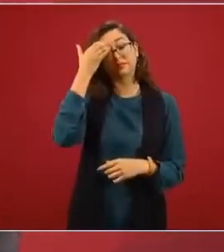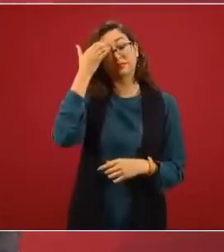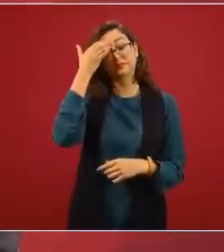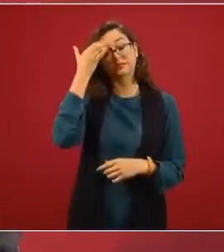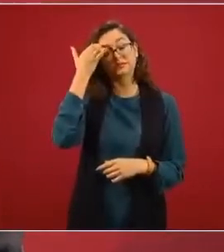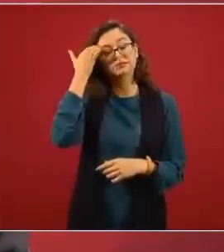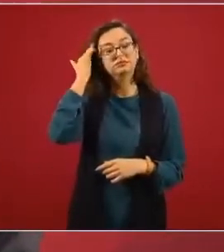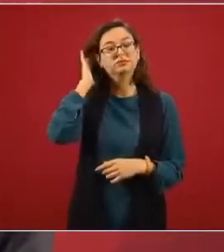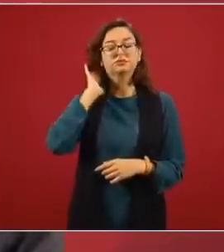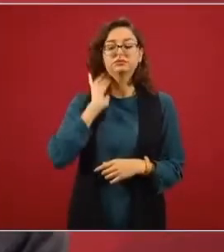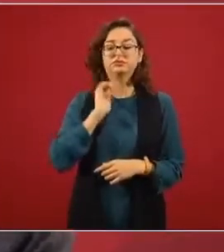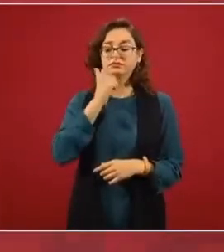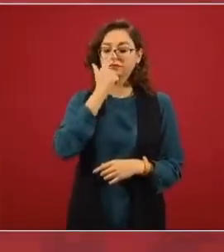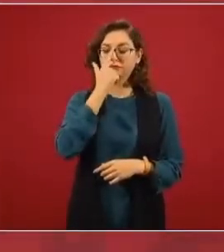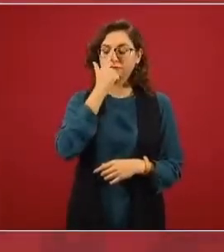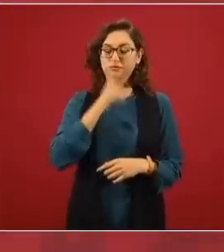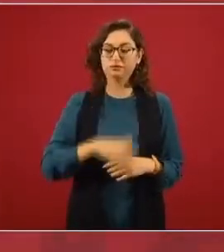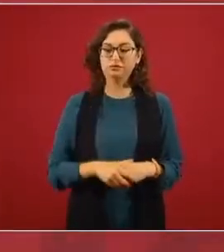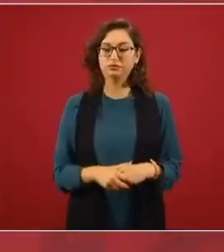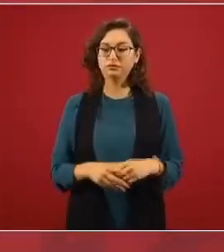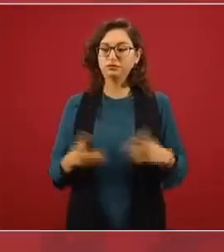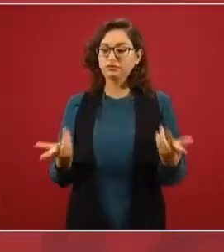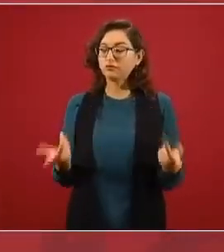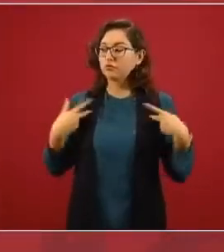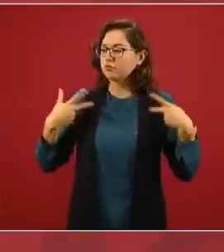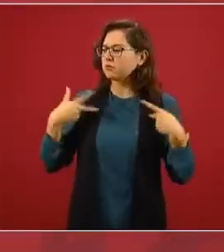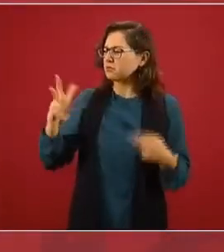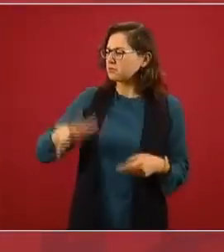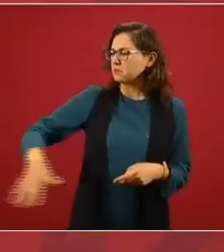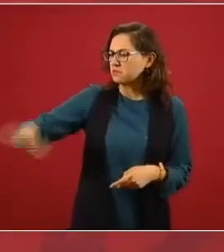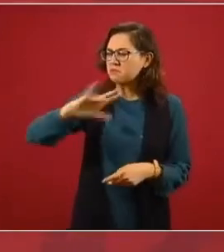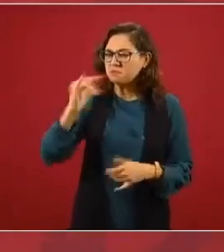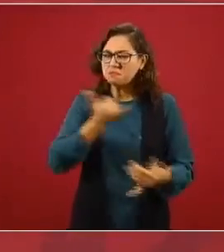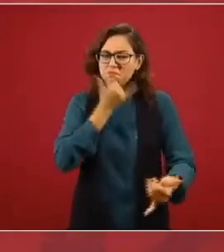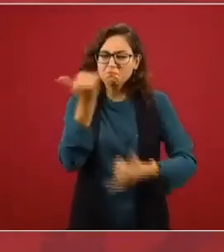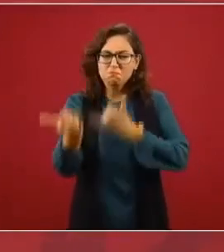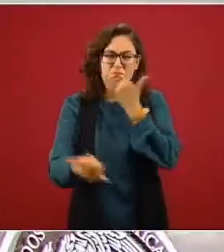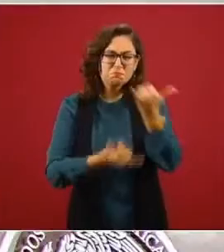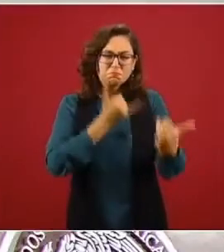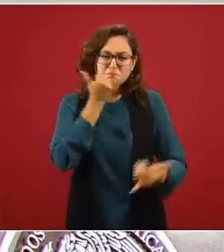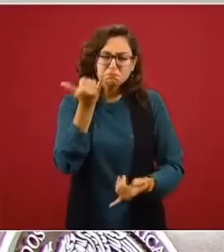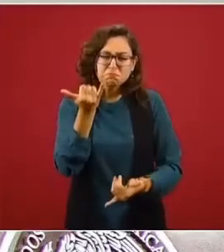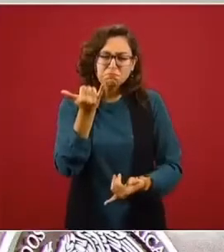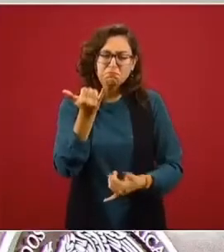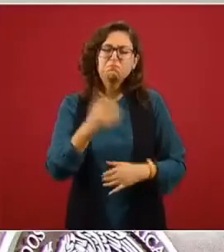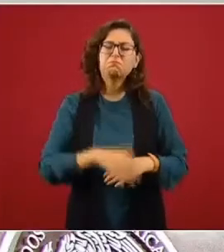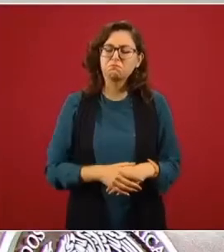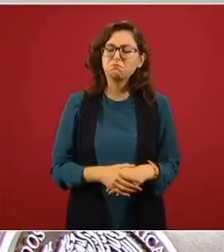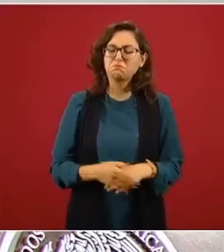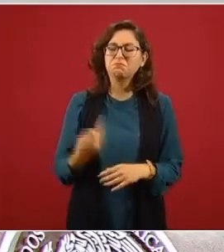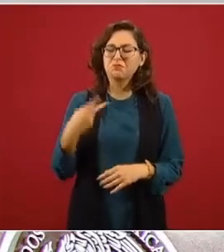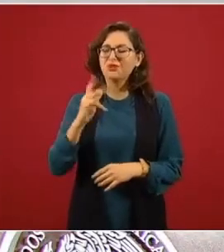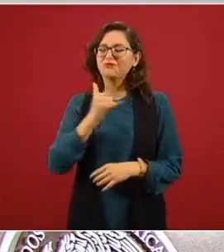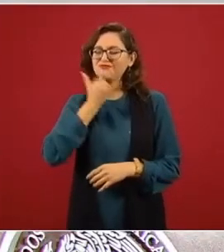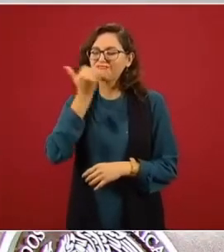Y que el pueblo se equivoca, sí, pero se equivoca menos